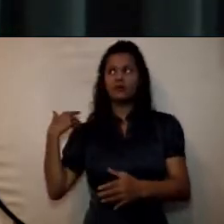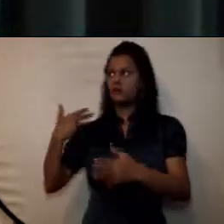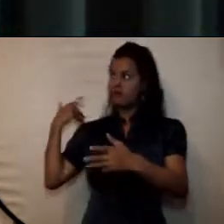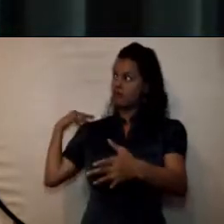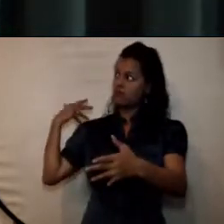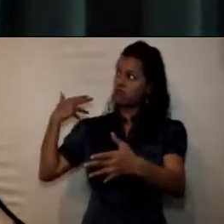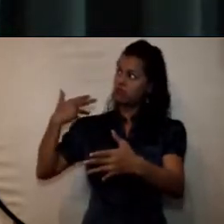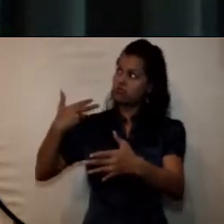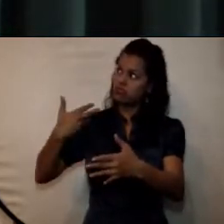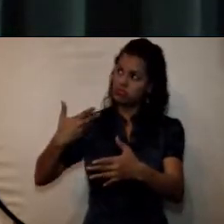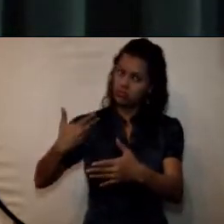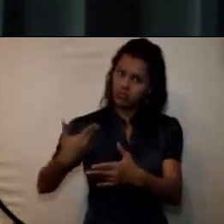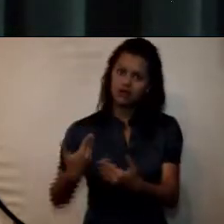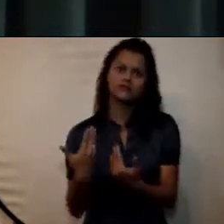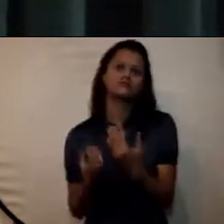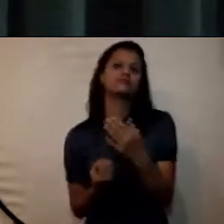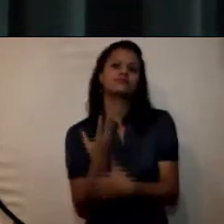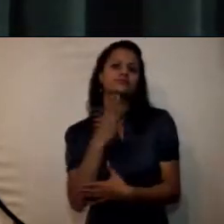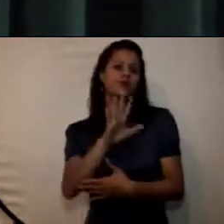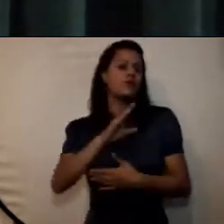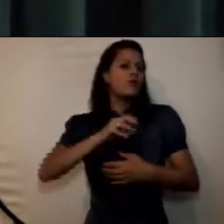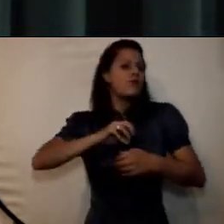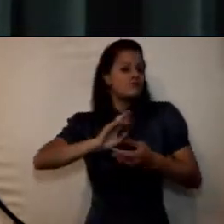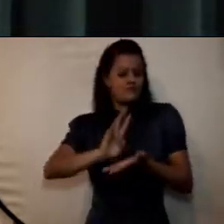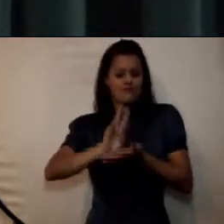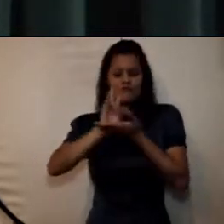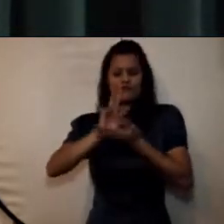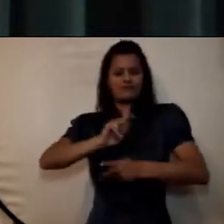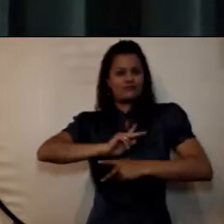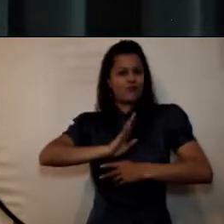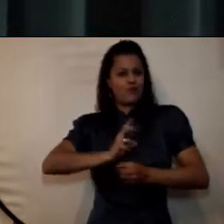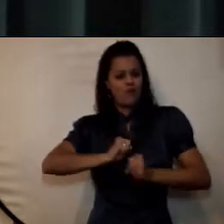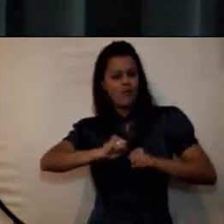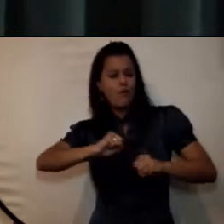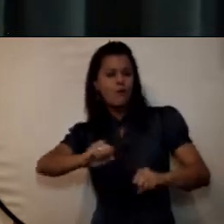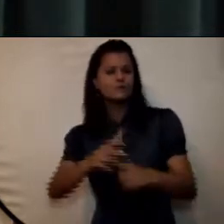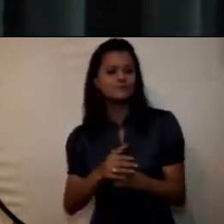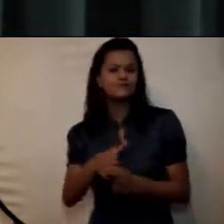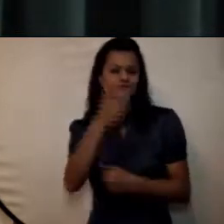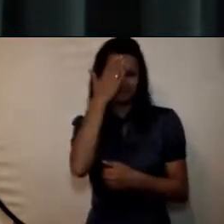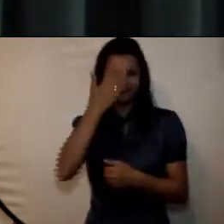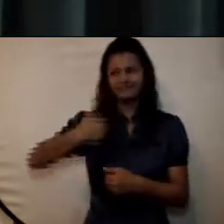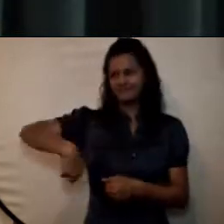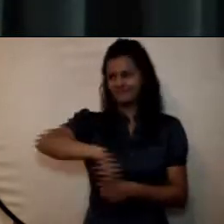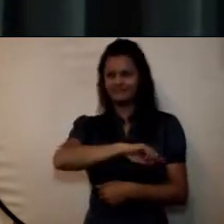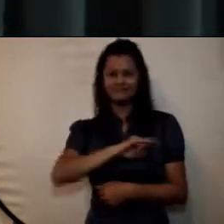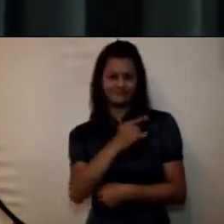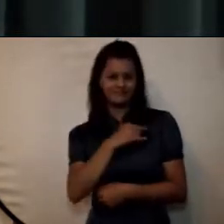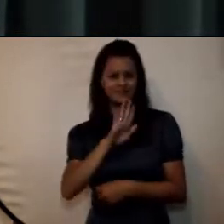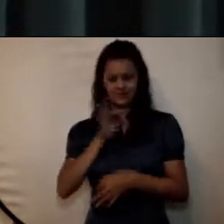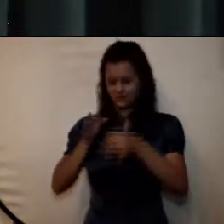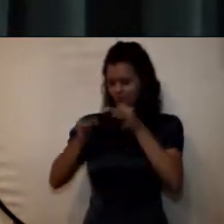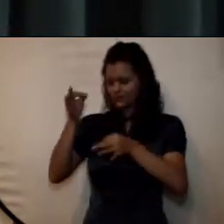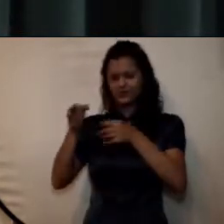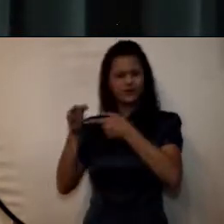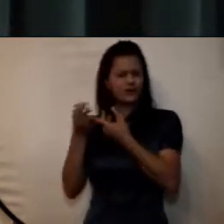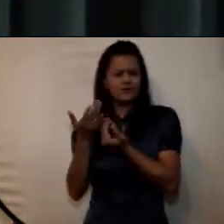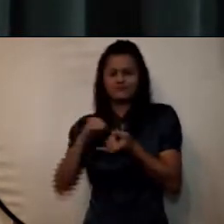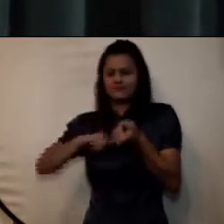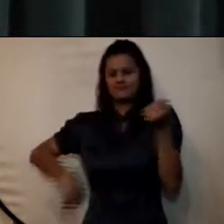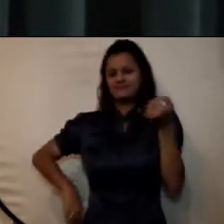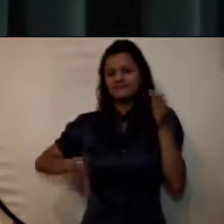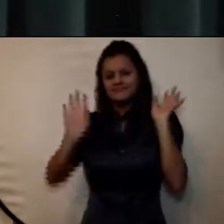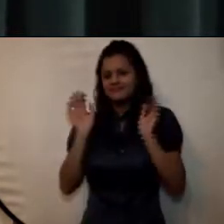de gestión como ustedes saben la naturaleza jurídica de nuestra universidad aparte de ser un ente autónomo del orden nacional con un régimen